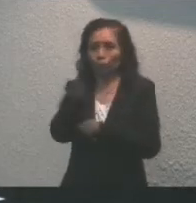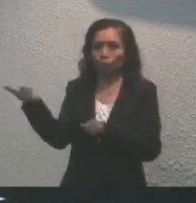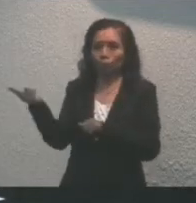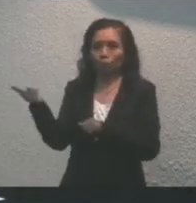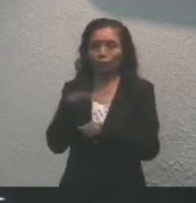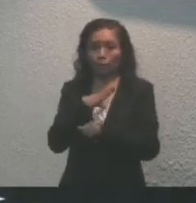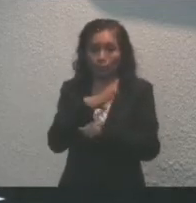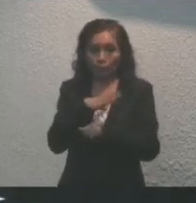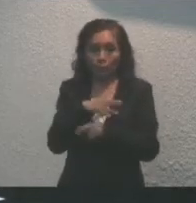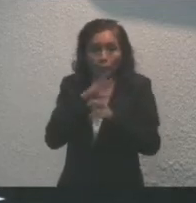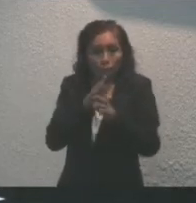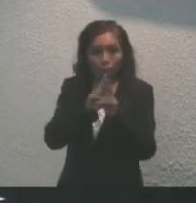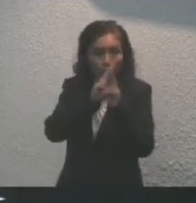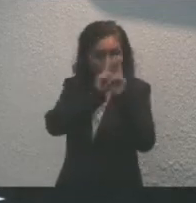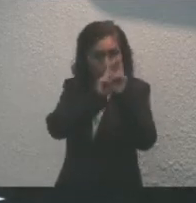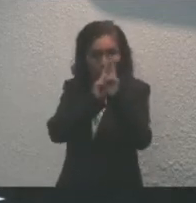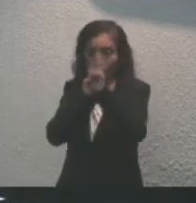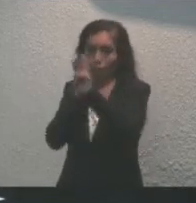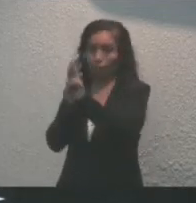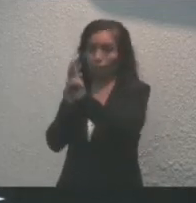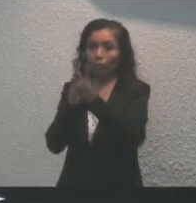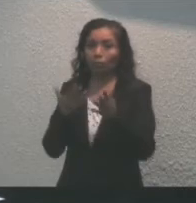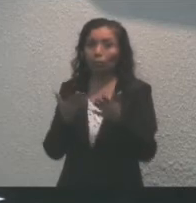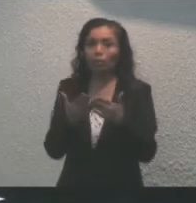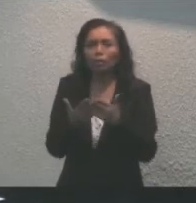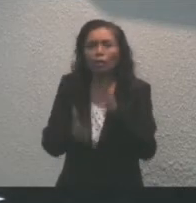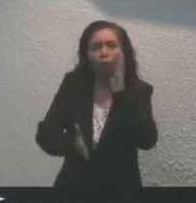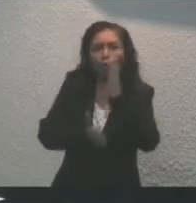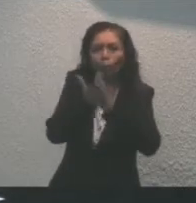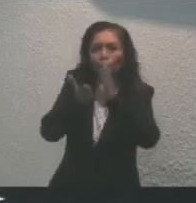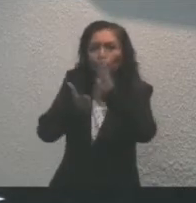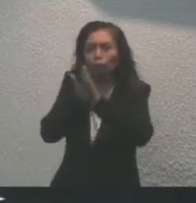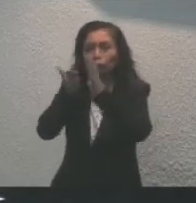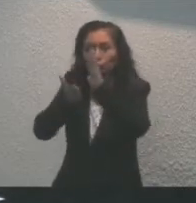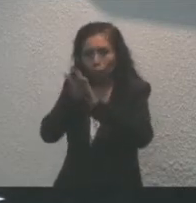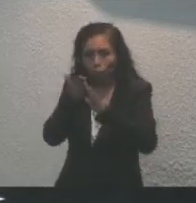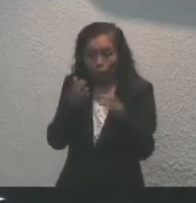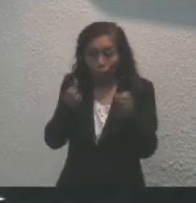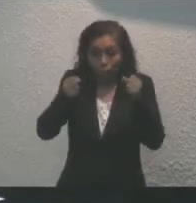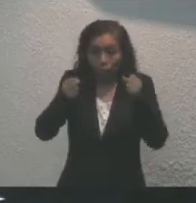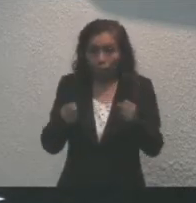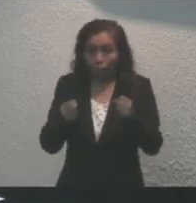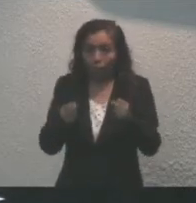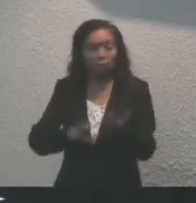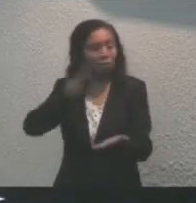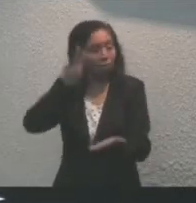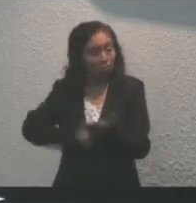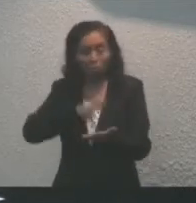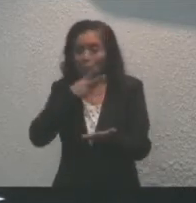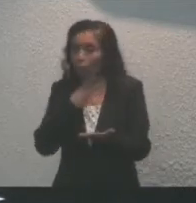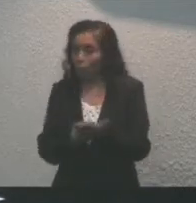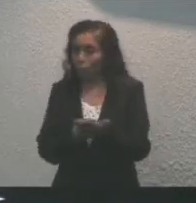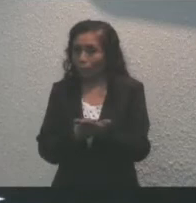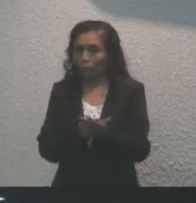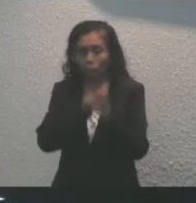Y servirlos precisamente en restituir la seguridad pública es doblemente un